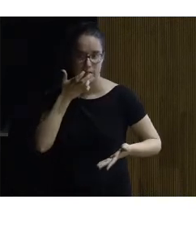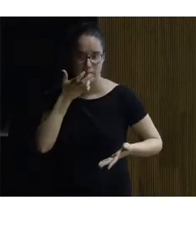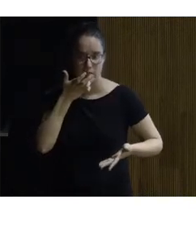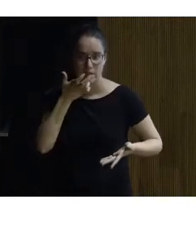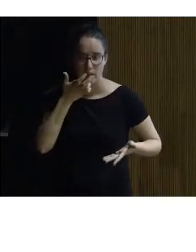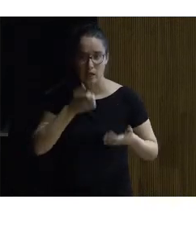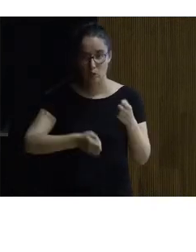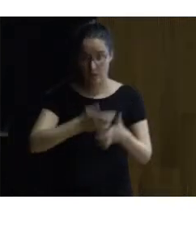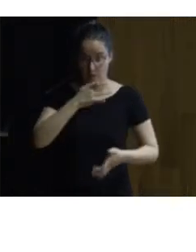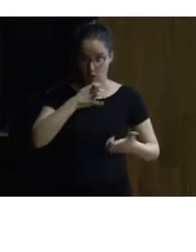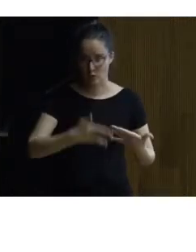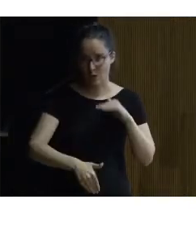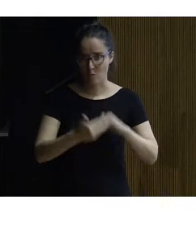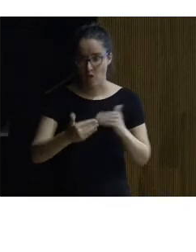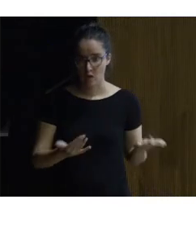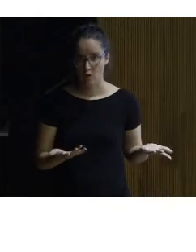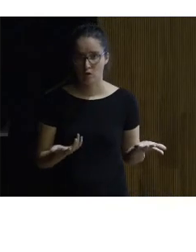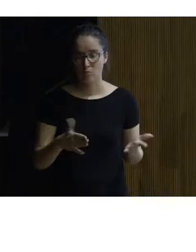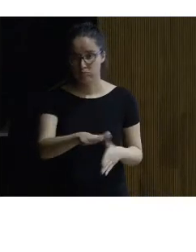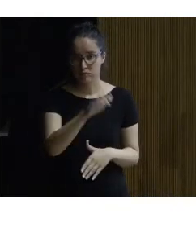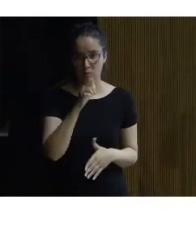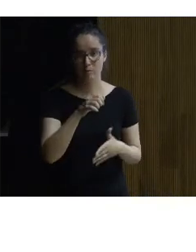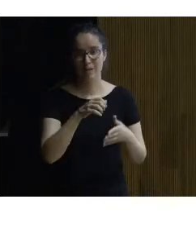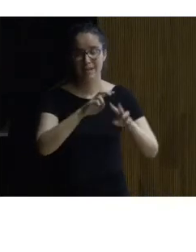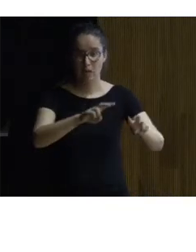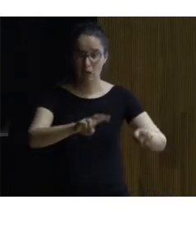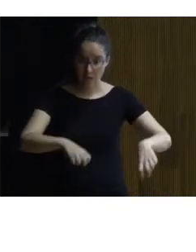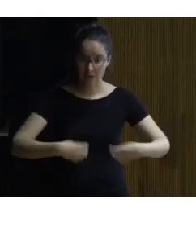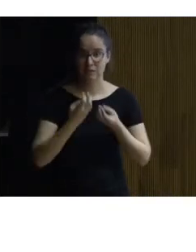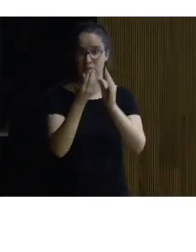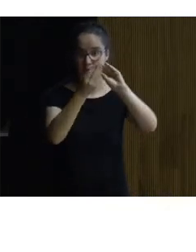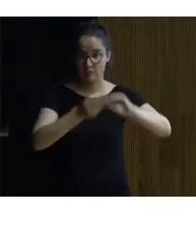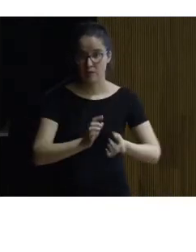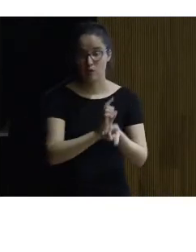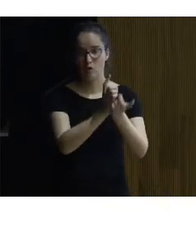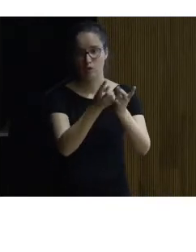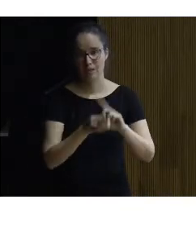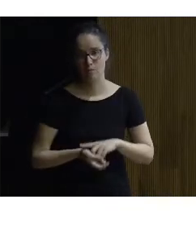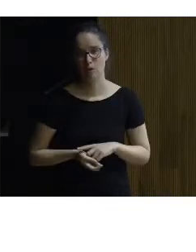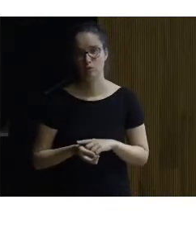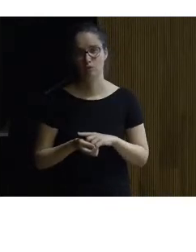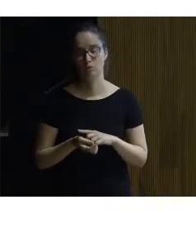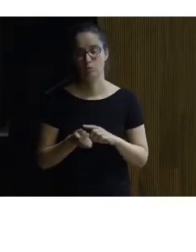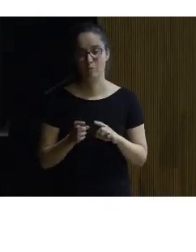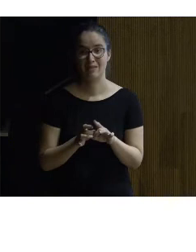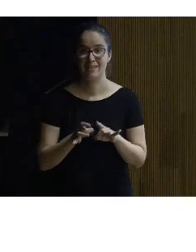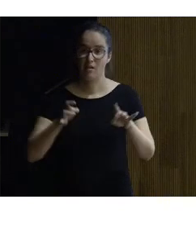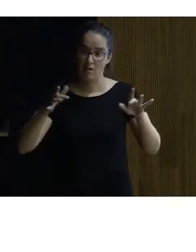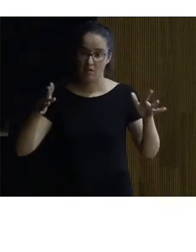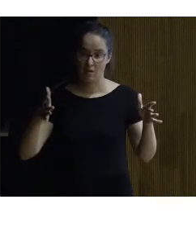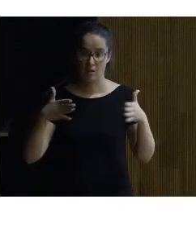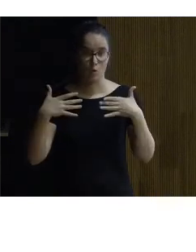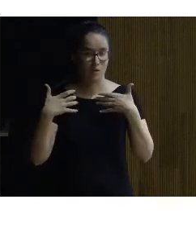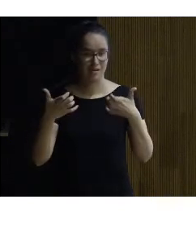edificio contemporáneo para que las intervenciones sean pues de la delicadeza que cualquier